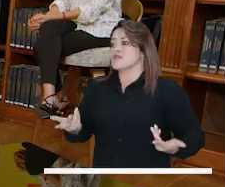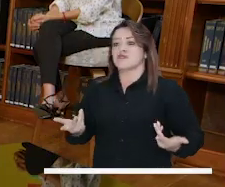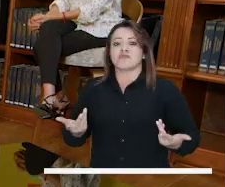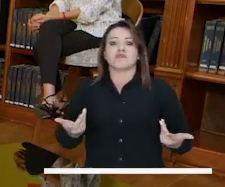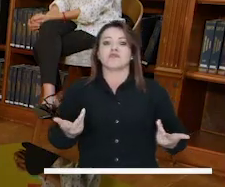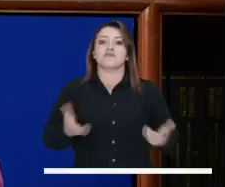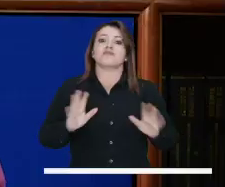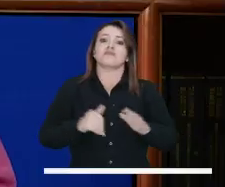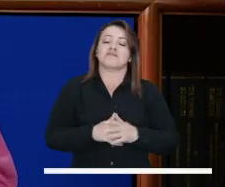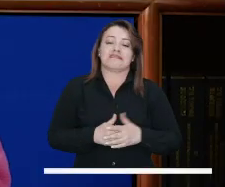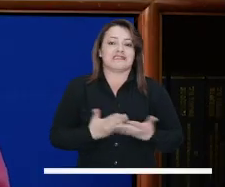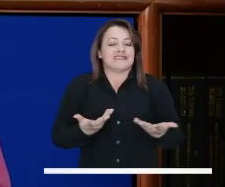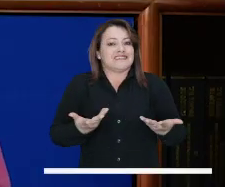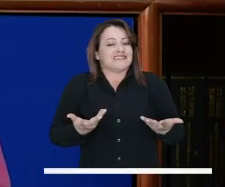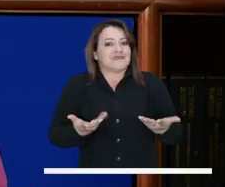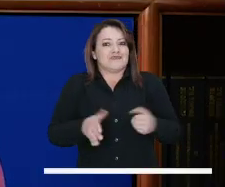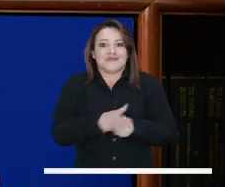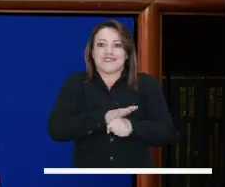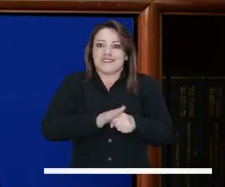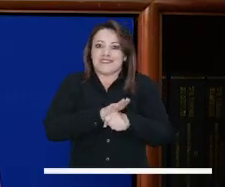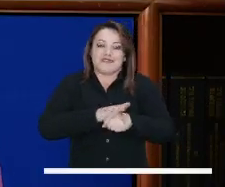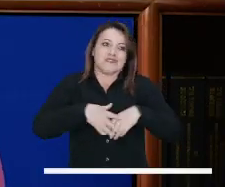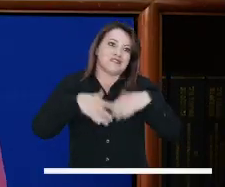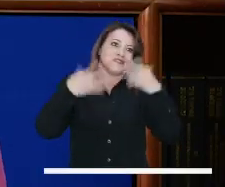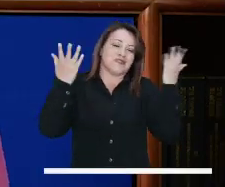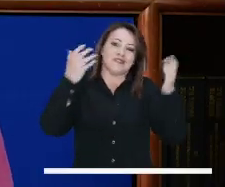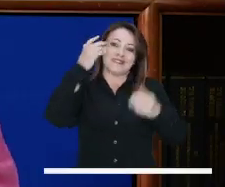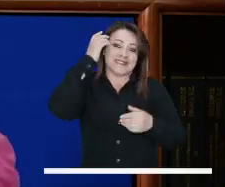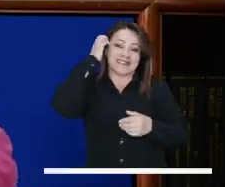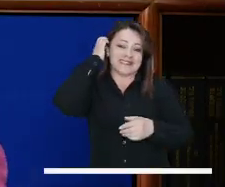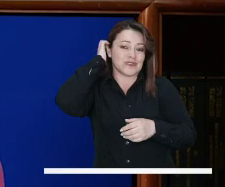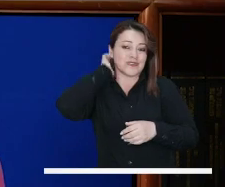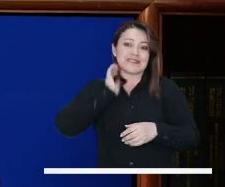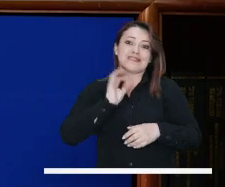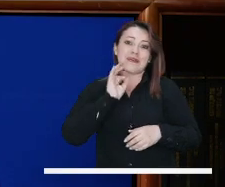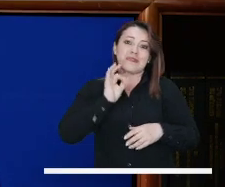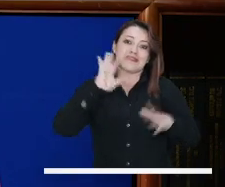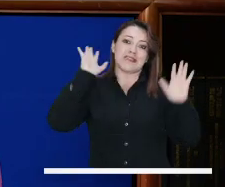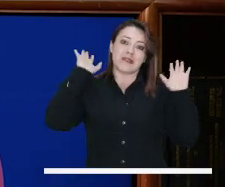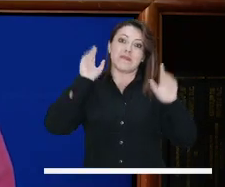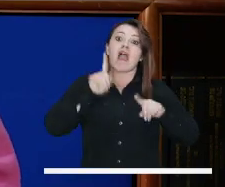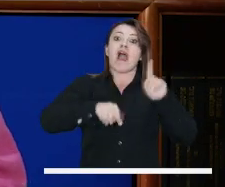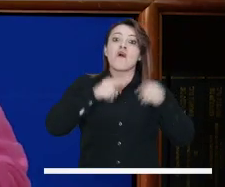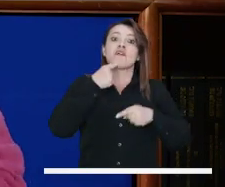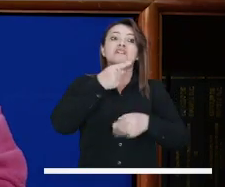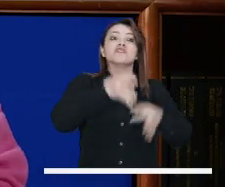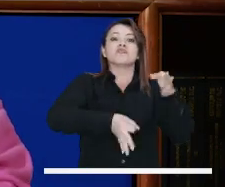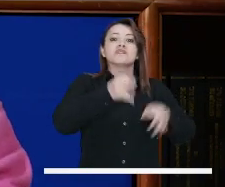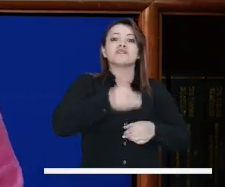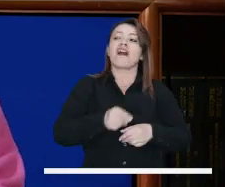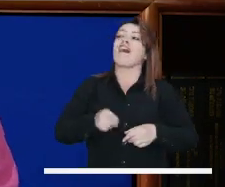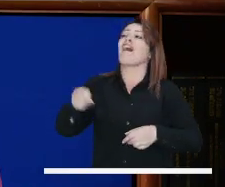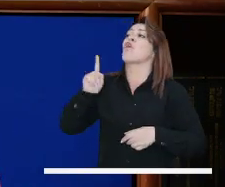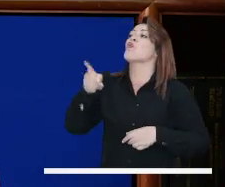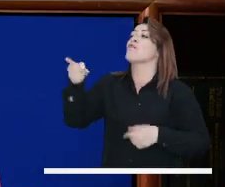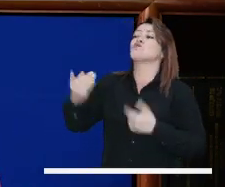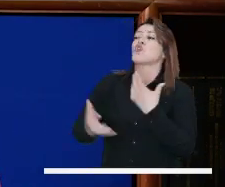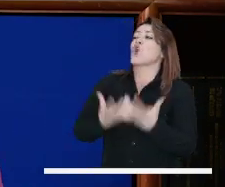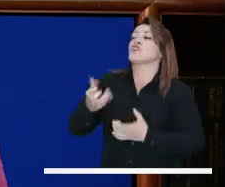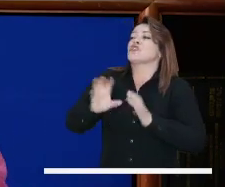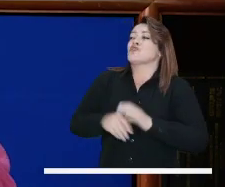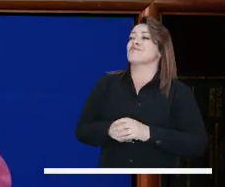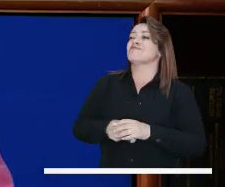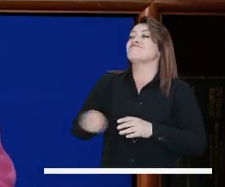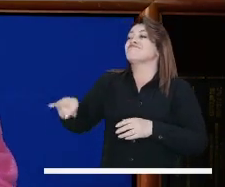creen. Y le dicen, no, pero es que usted fue la culpable. Ah, pero ¿cómo no le tuvo el almuerzo listo? Pues claro, pues con razón, pues la golpeó.